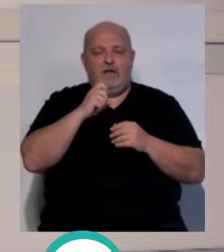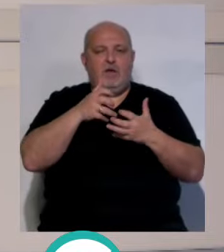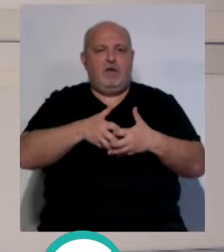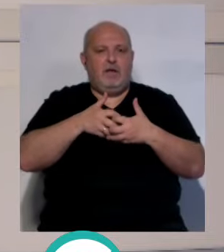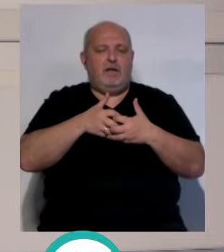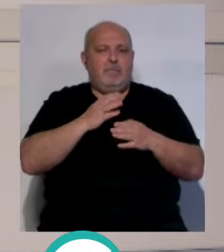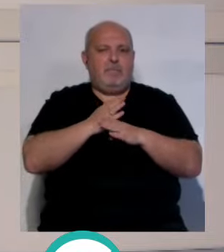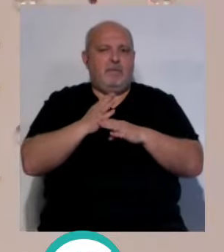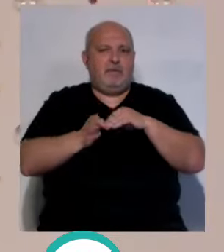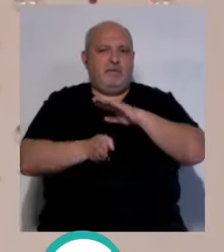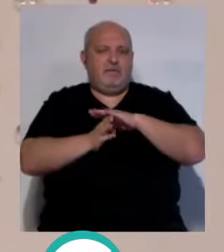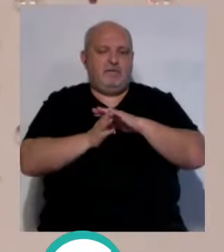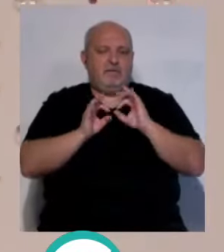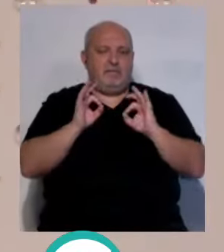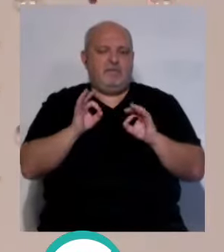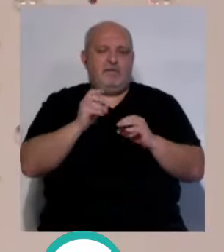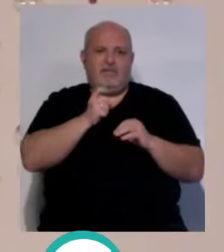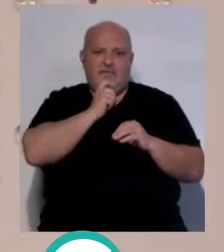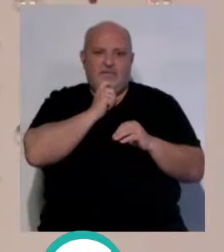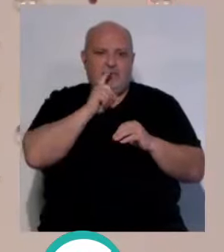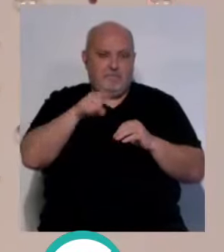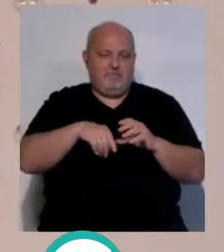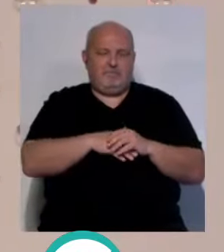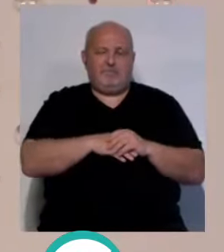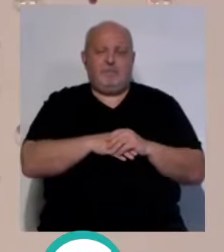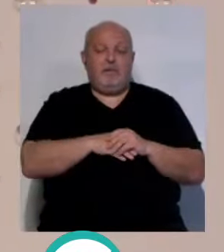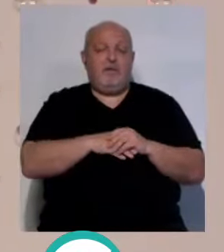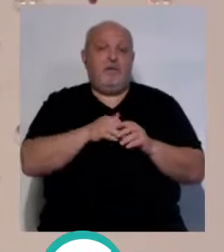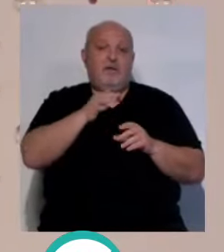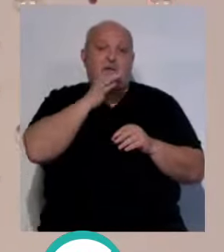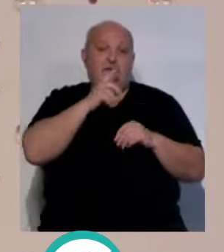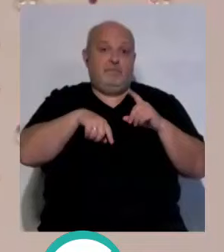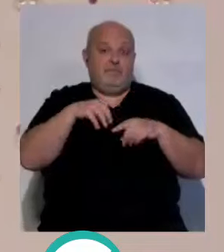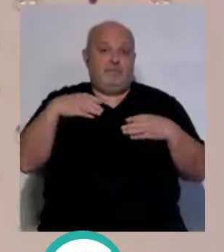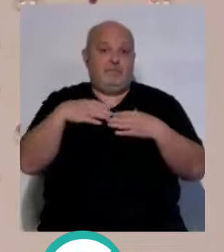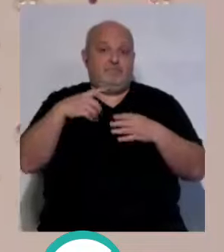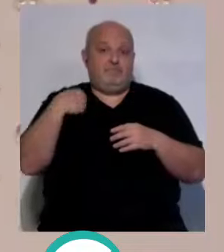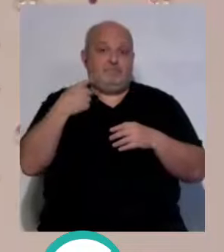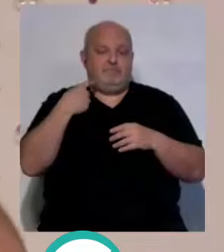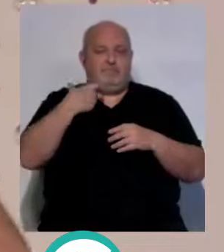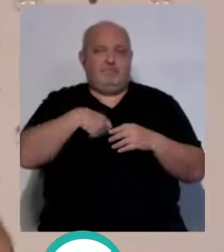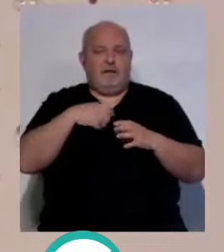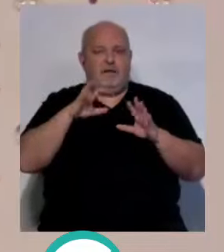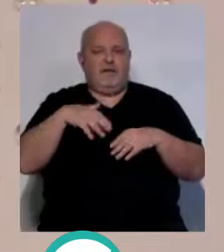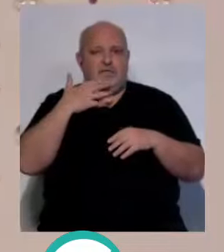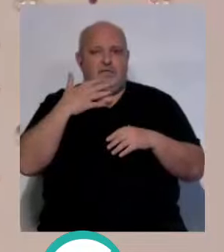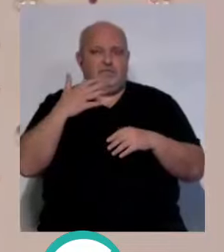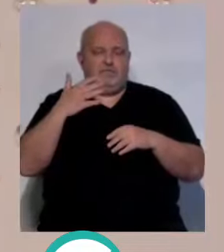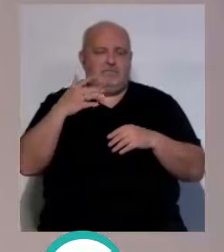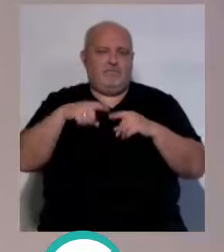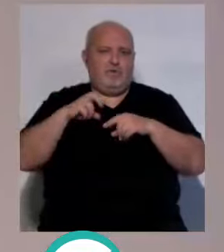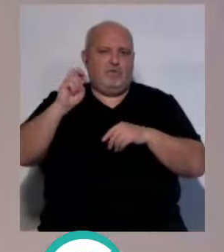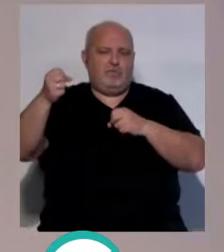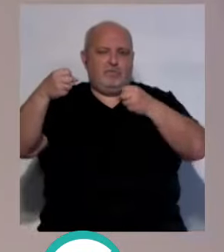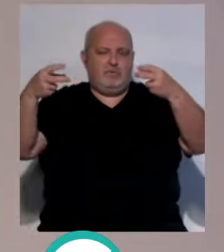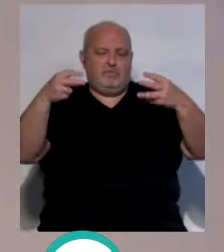luchando por la permanencia, una categoría muy complicada, todavía dependemos de nosotros mismos, no como el Cádiz todavía, que depende de